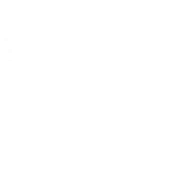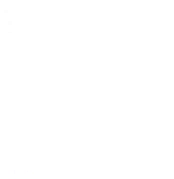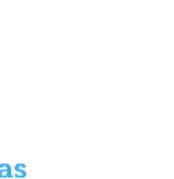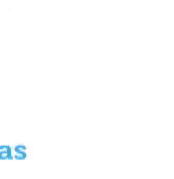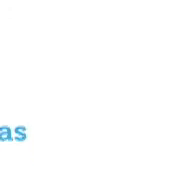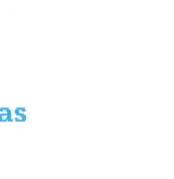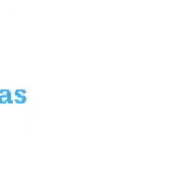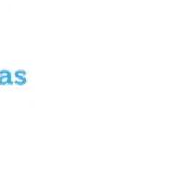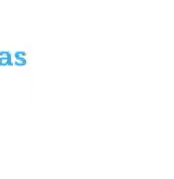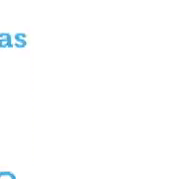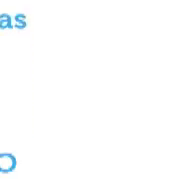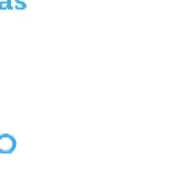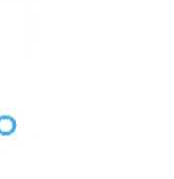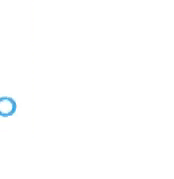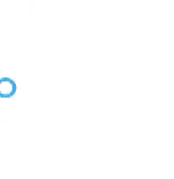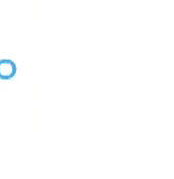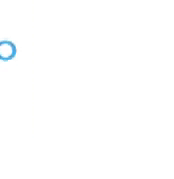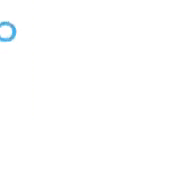Hasta la